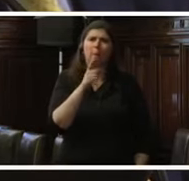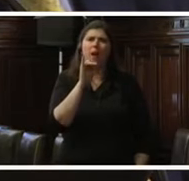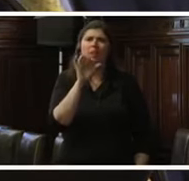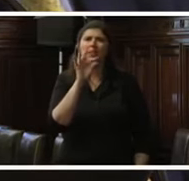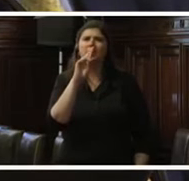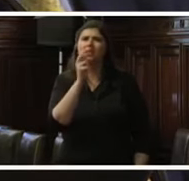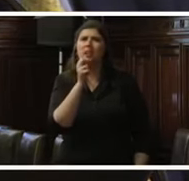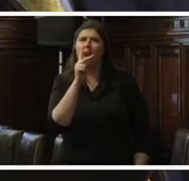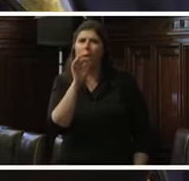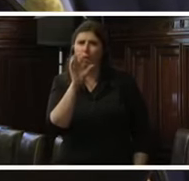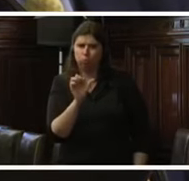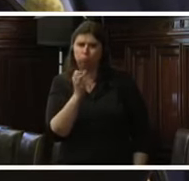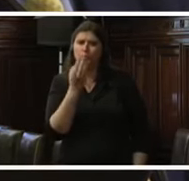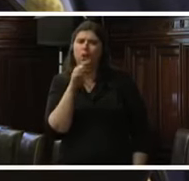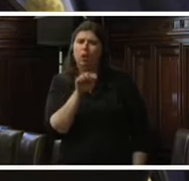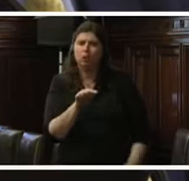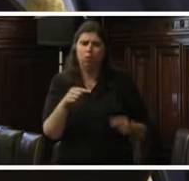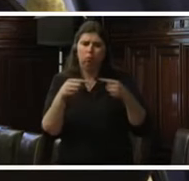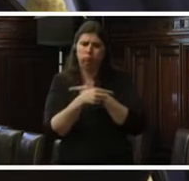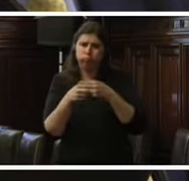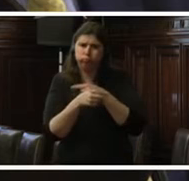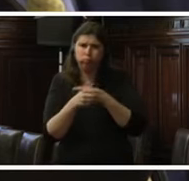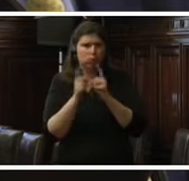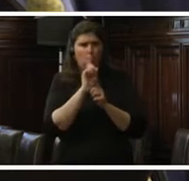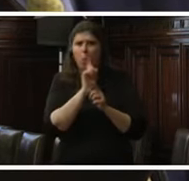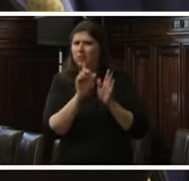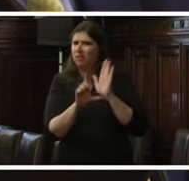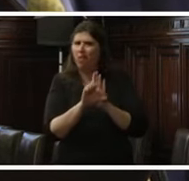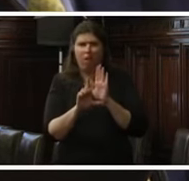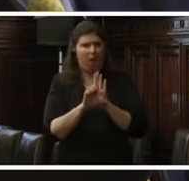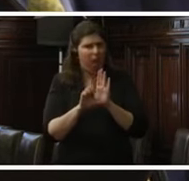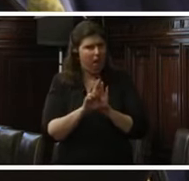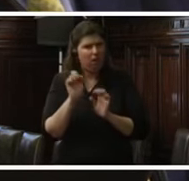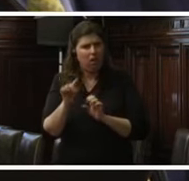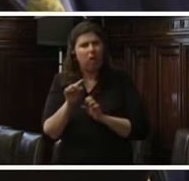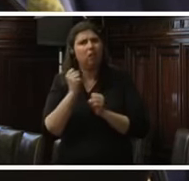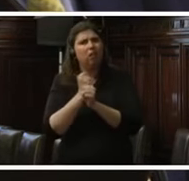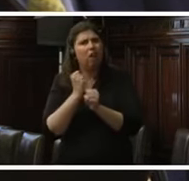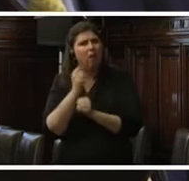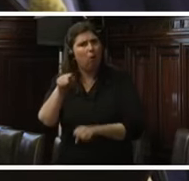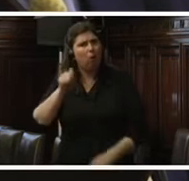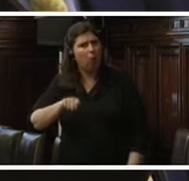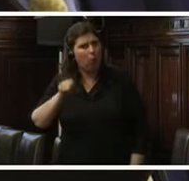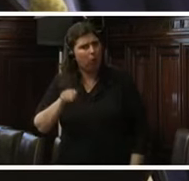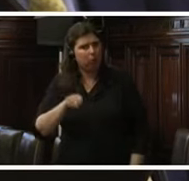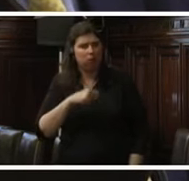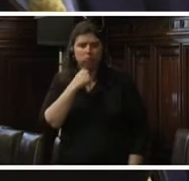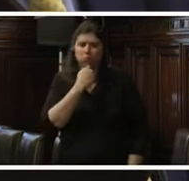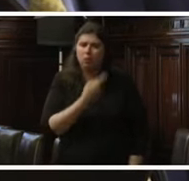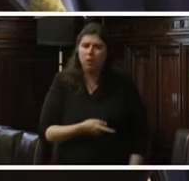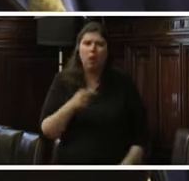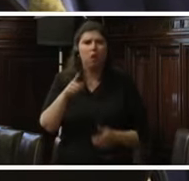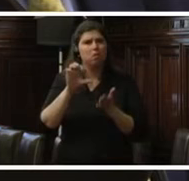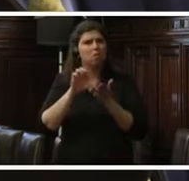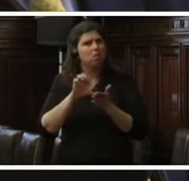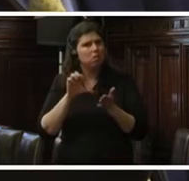constituiría una interferencia ilegítima en la función de los jueces, lo que debilitaría el sistema democrático de